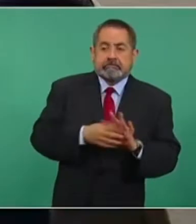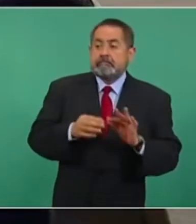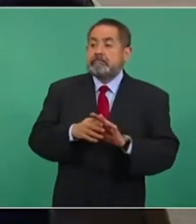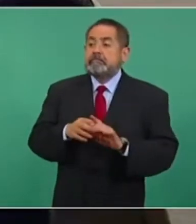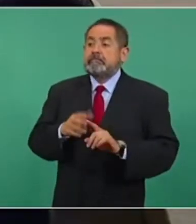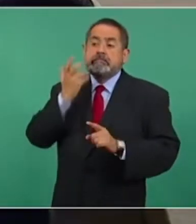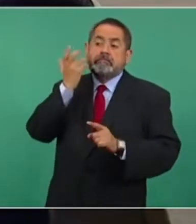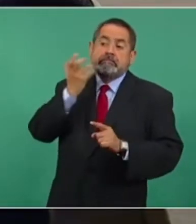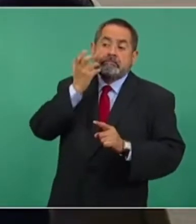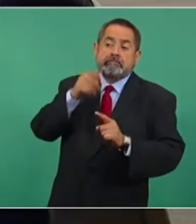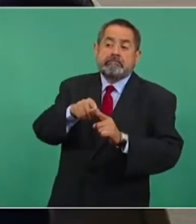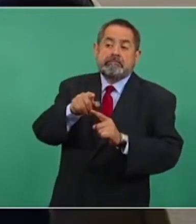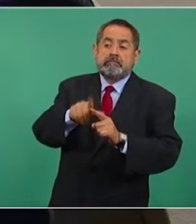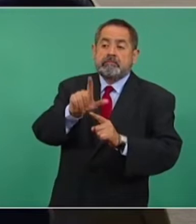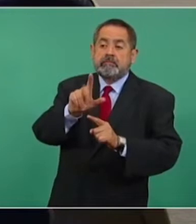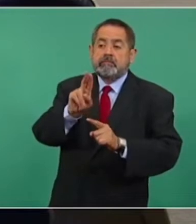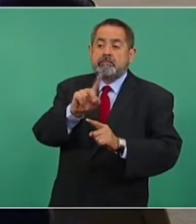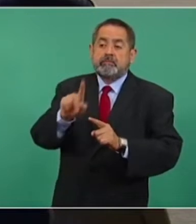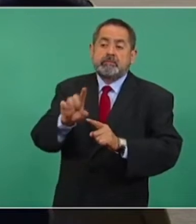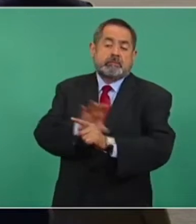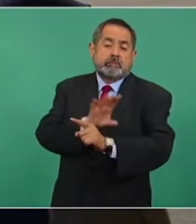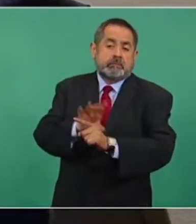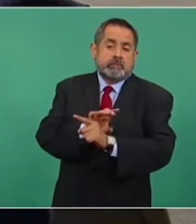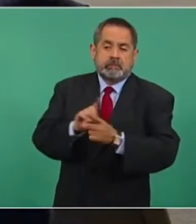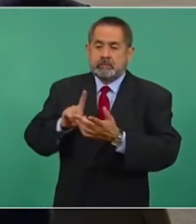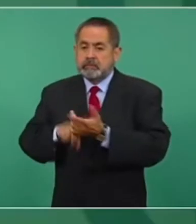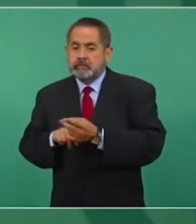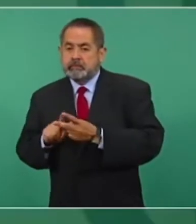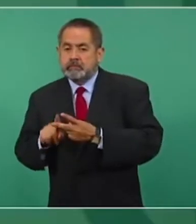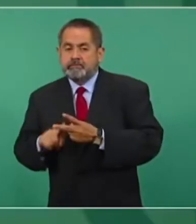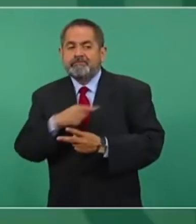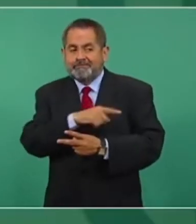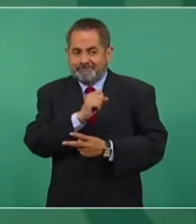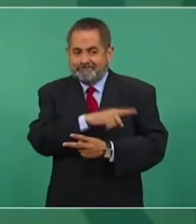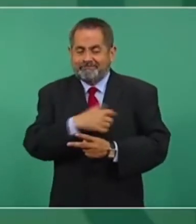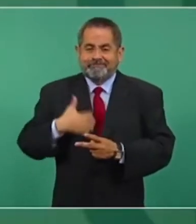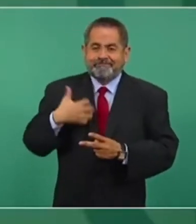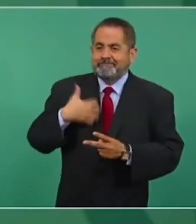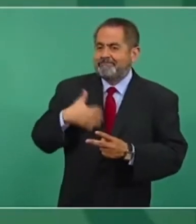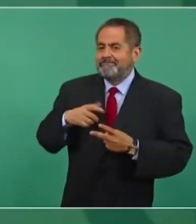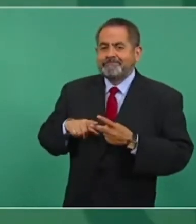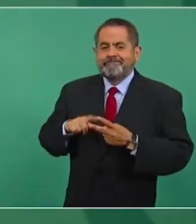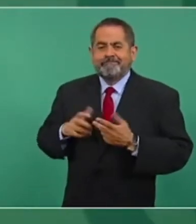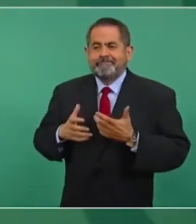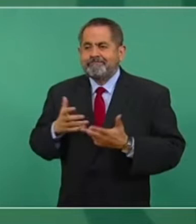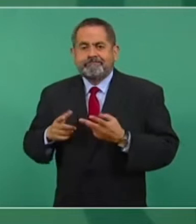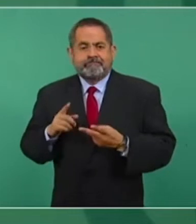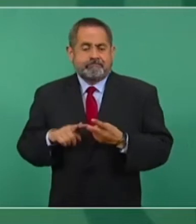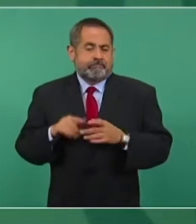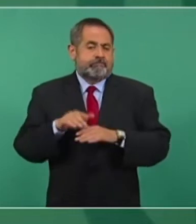eléctrica o de la iniciativa de reforma constitucional para la industria eléctrica